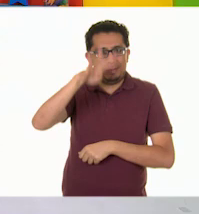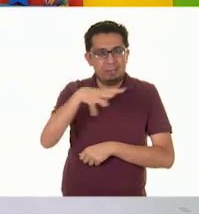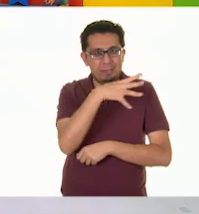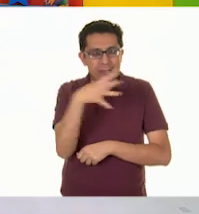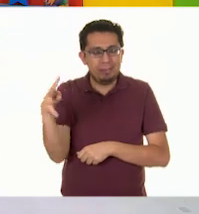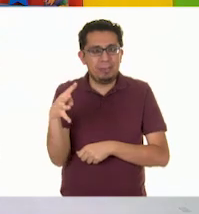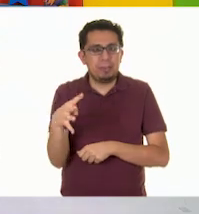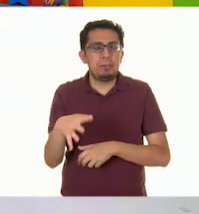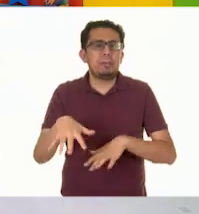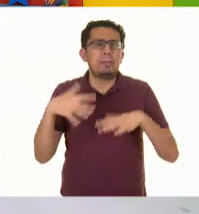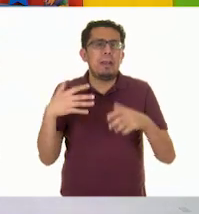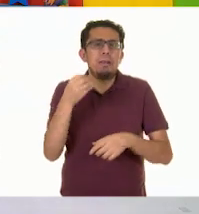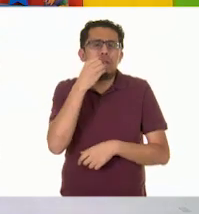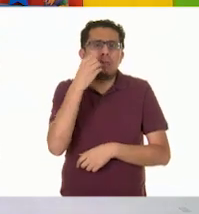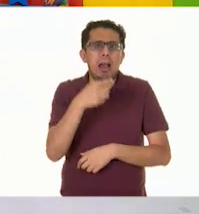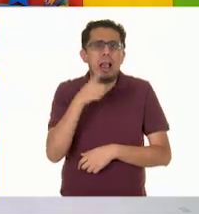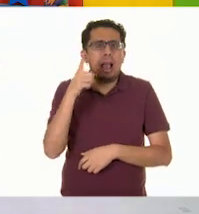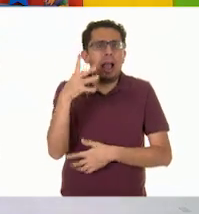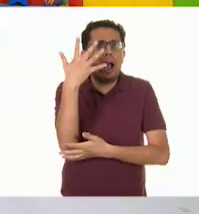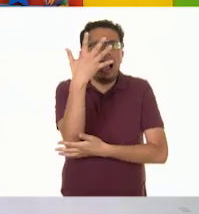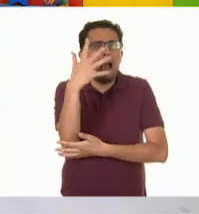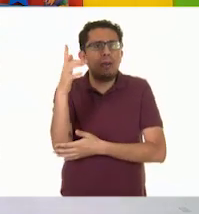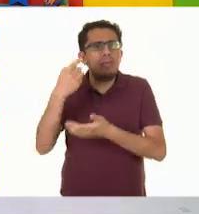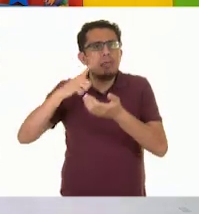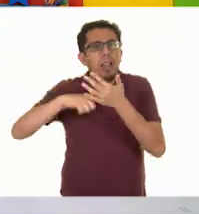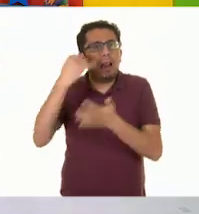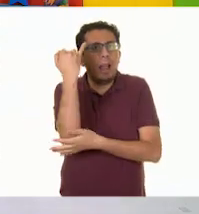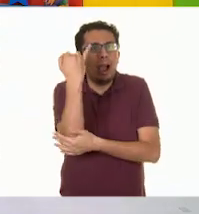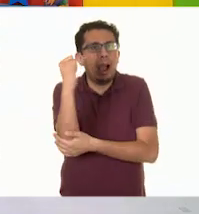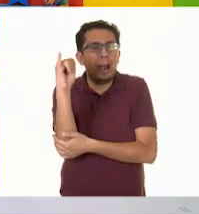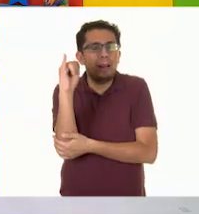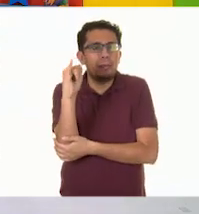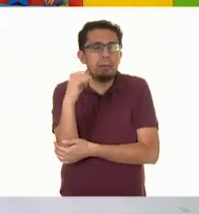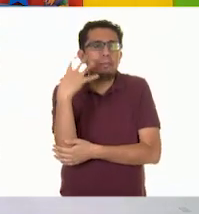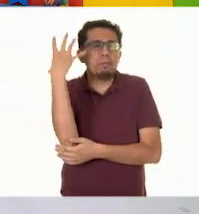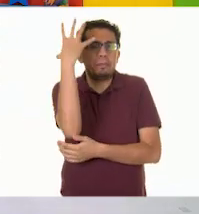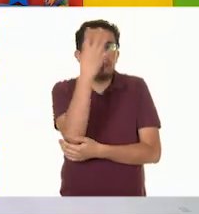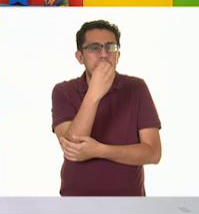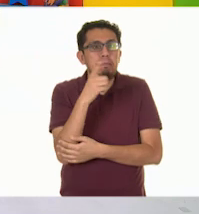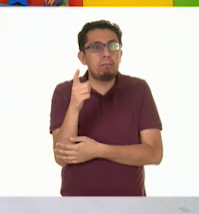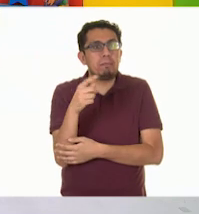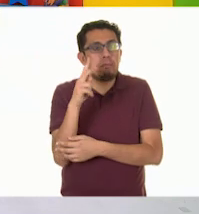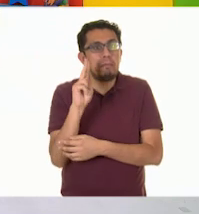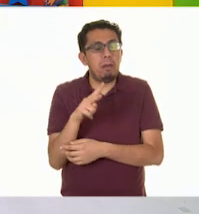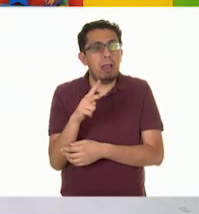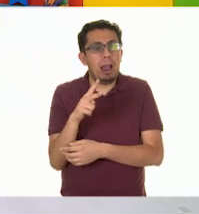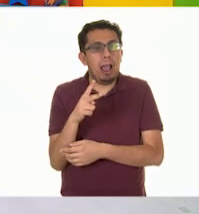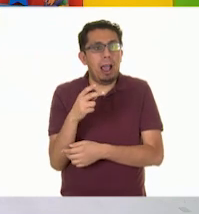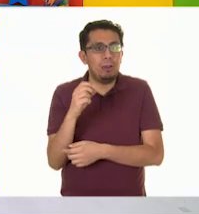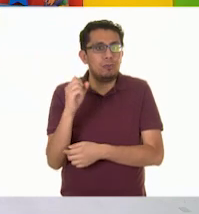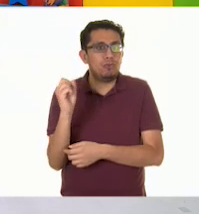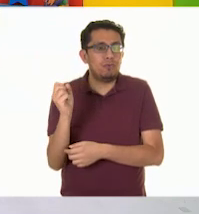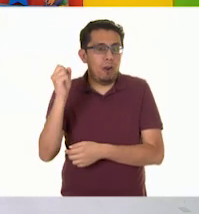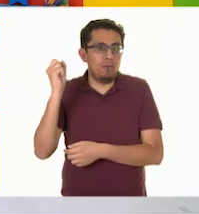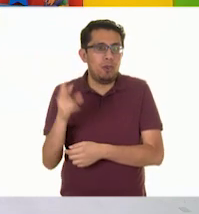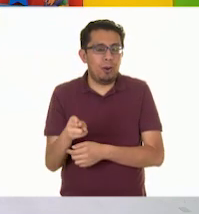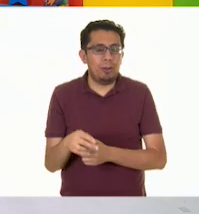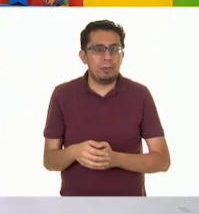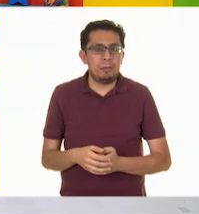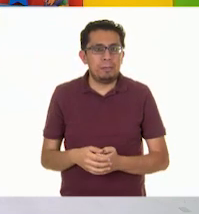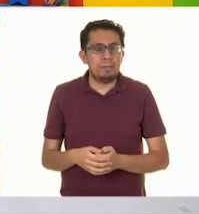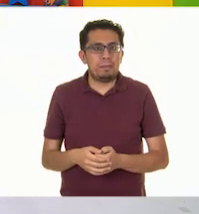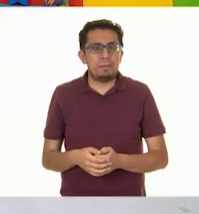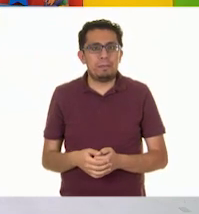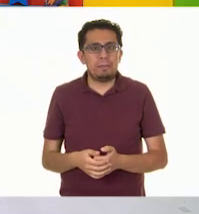maravilla que Olivia cuente con un granado en su jardín! Sí, qué afortunada es. Vamos a